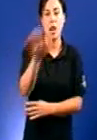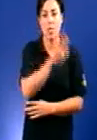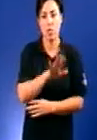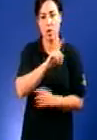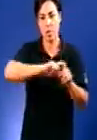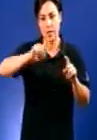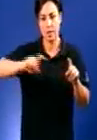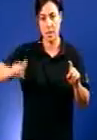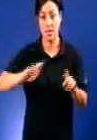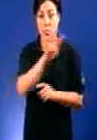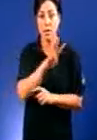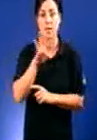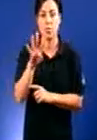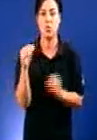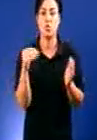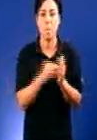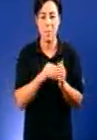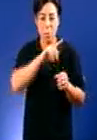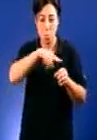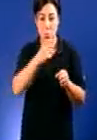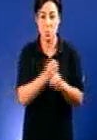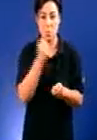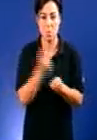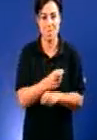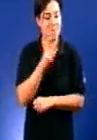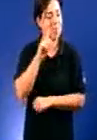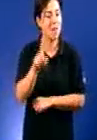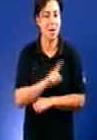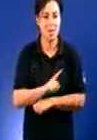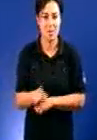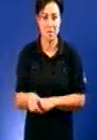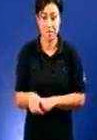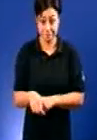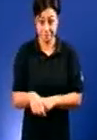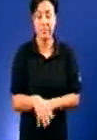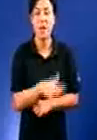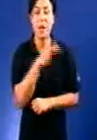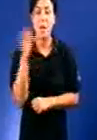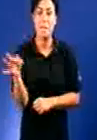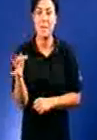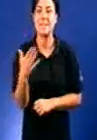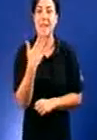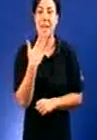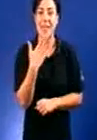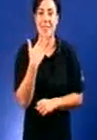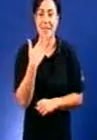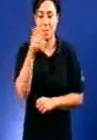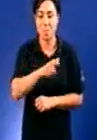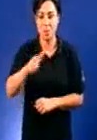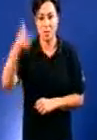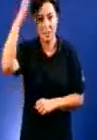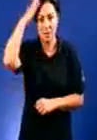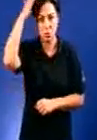empregos. Unha auténtico escándalo. Pero é máis. É que xa lle dixen. A idade dos titulares das explotacións agrarias.